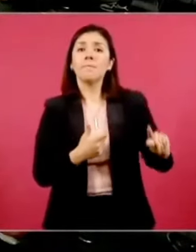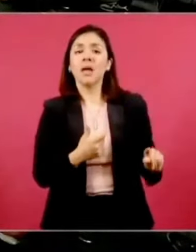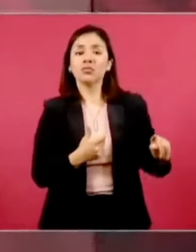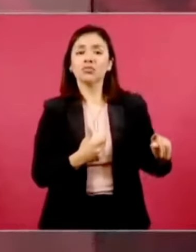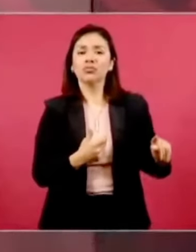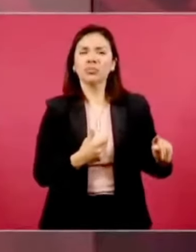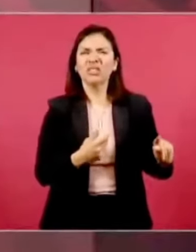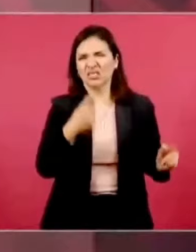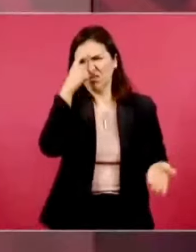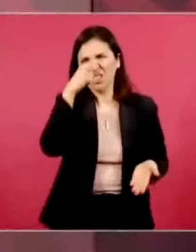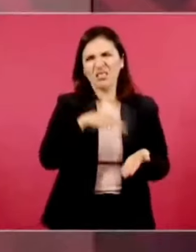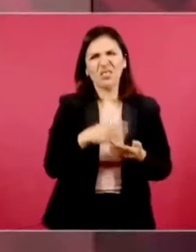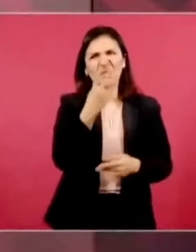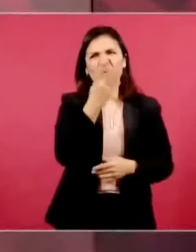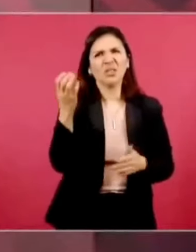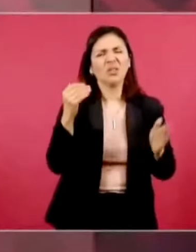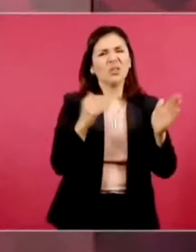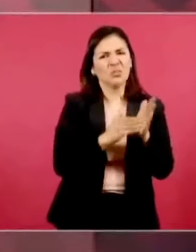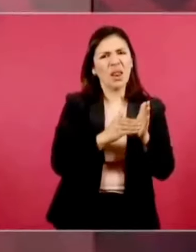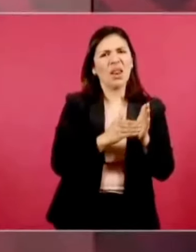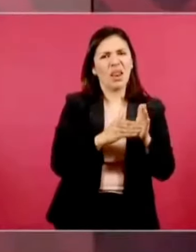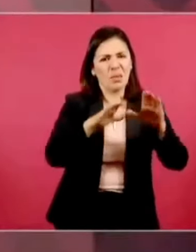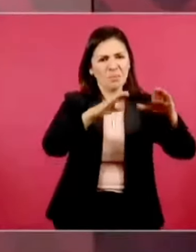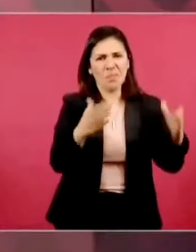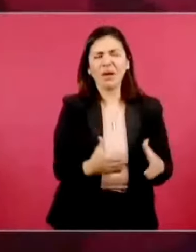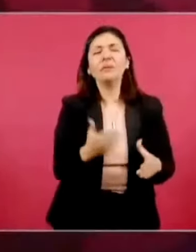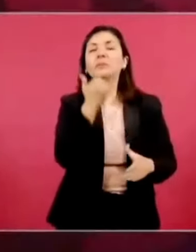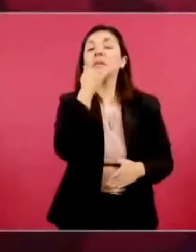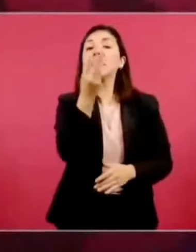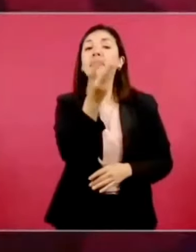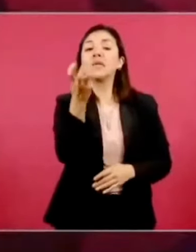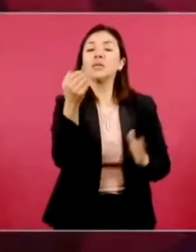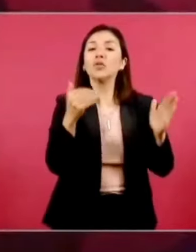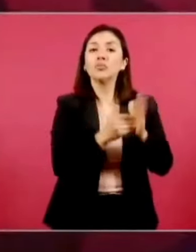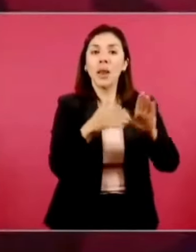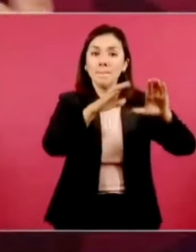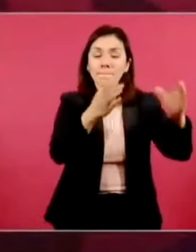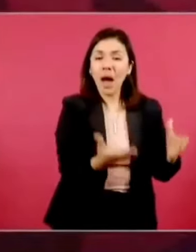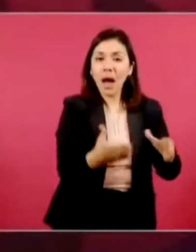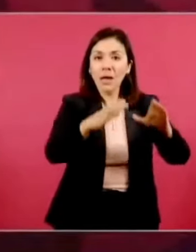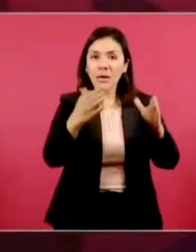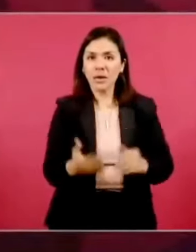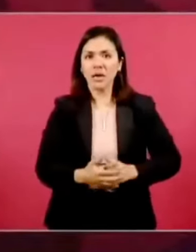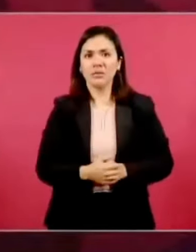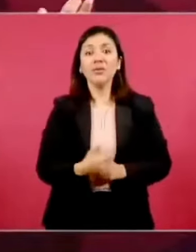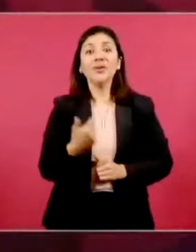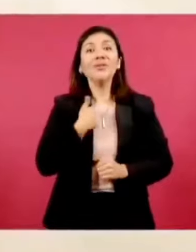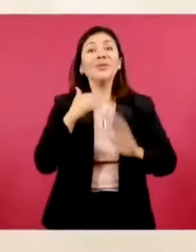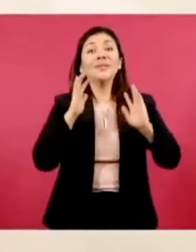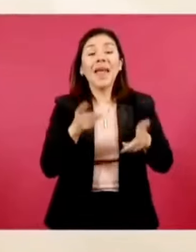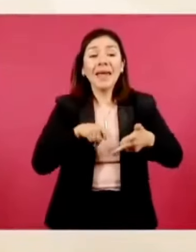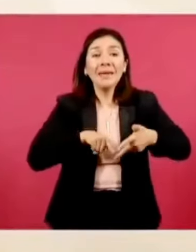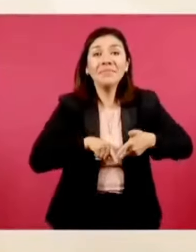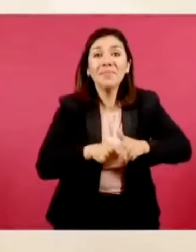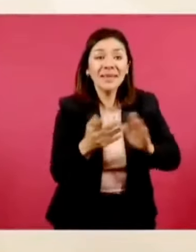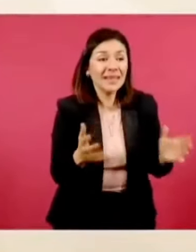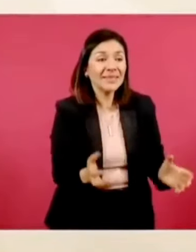creo que 400 mil barriles, 300 mil barriles. Y estábamos nosotros empezando a rescatar